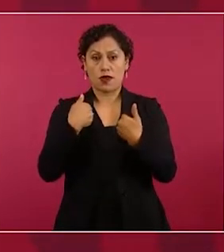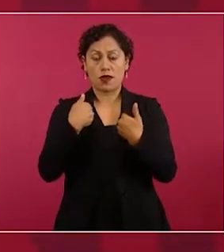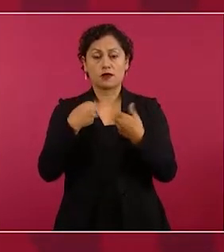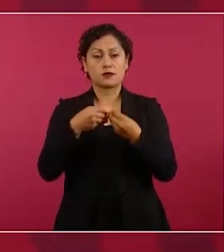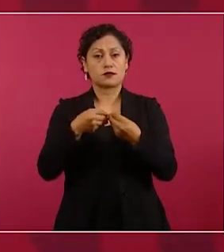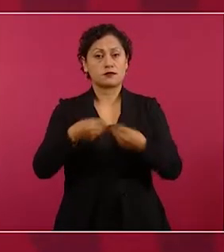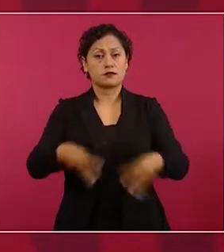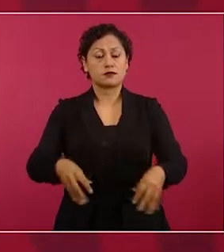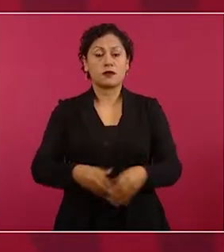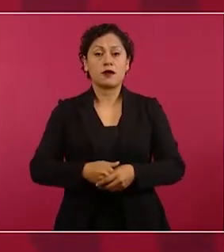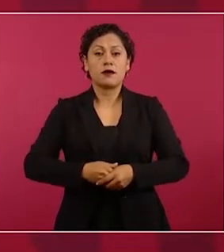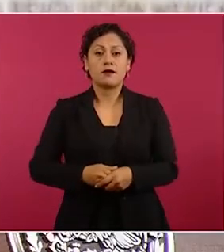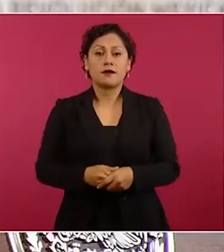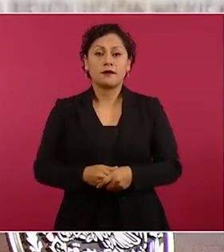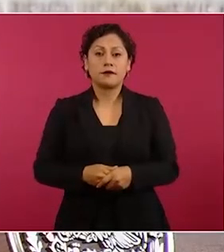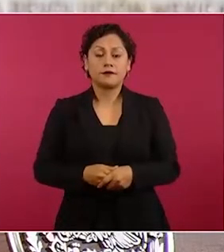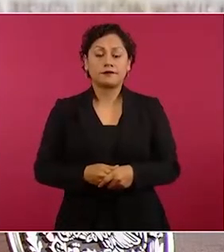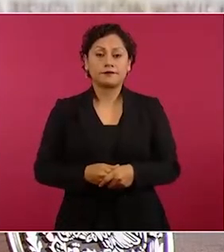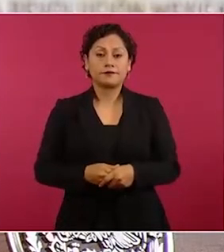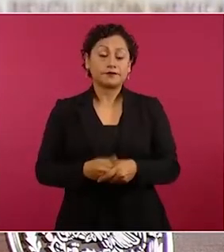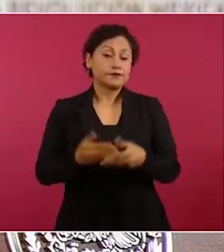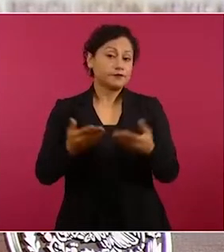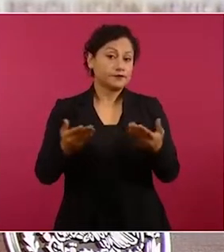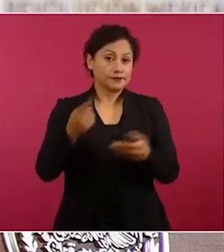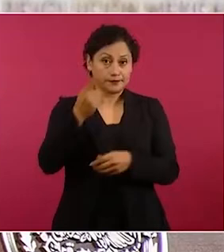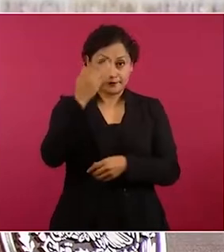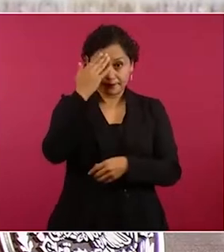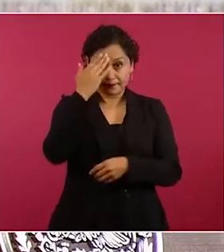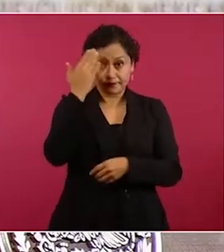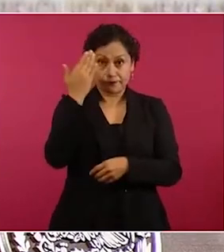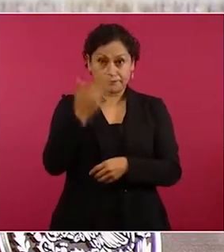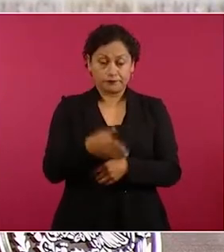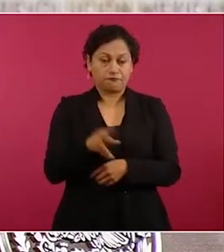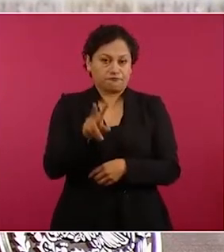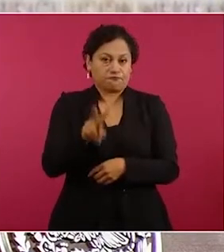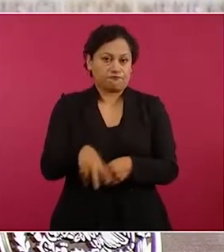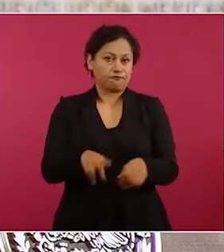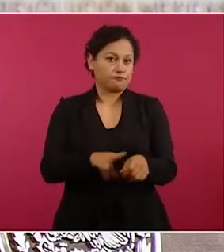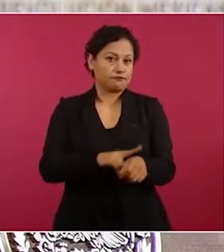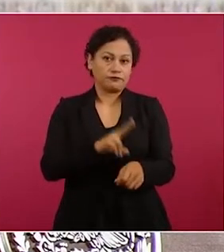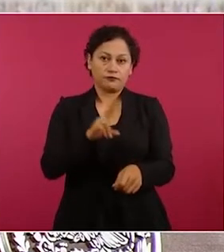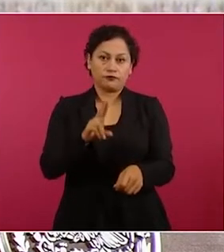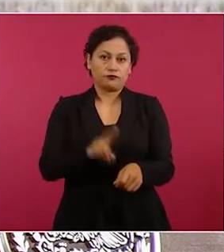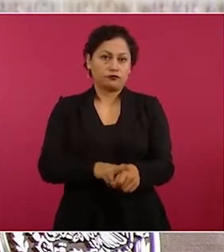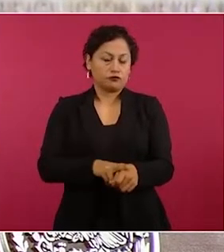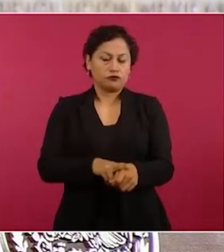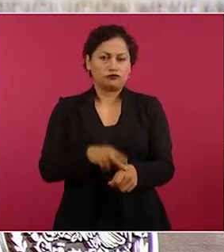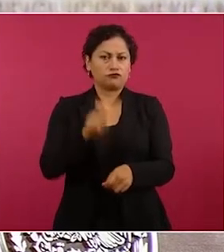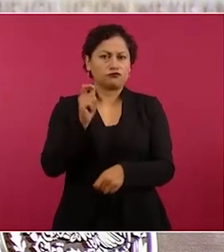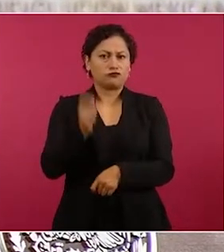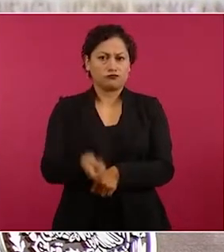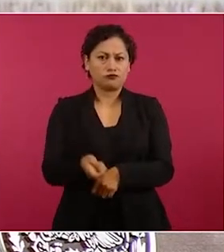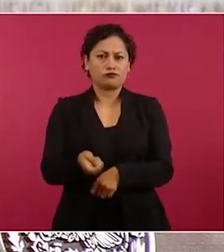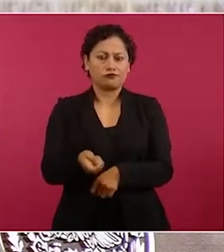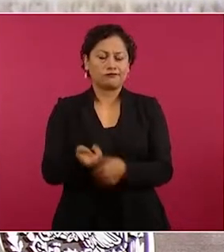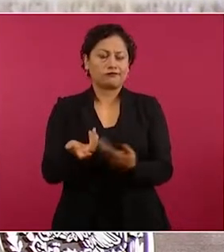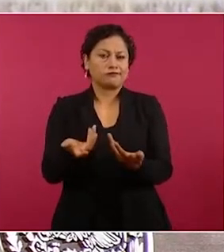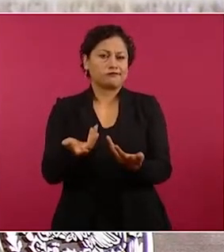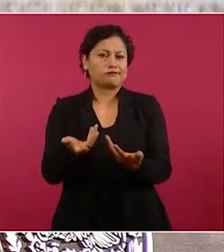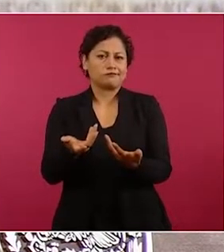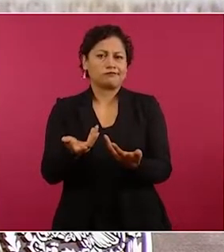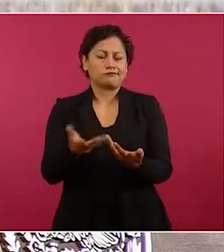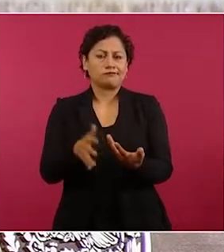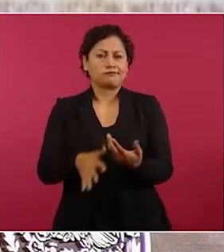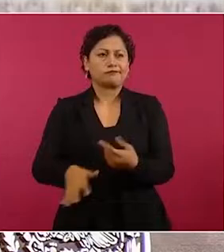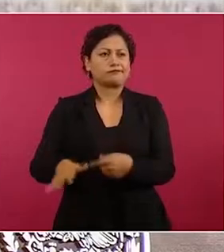natural, como es lógico, muchos intereses